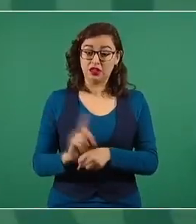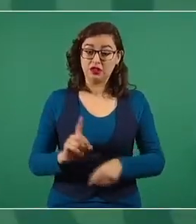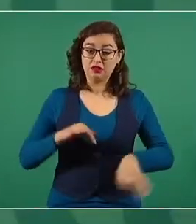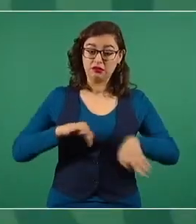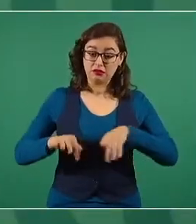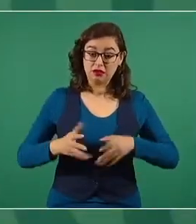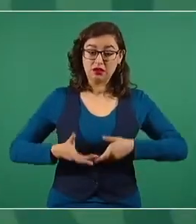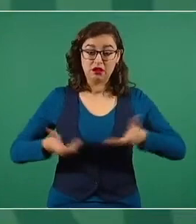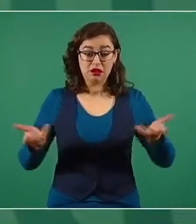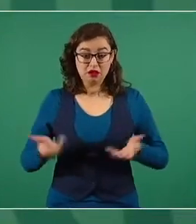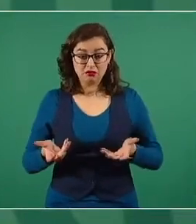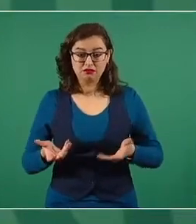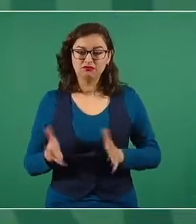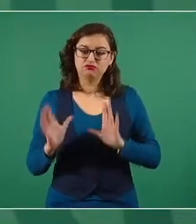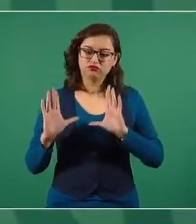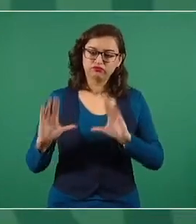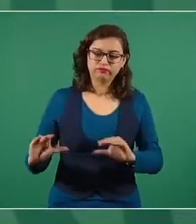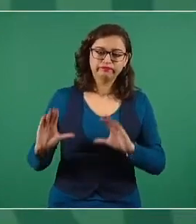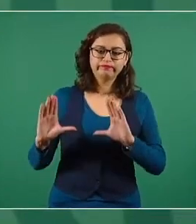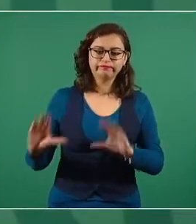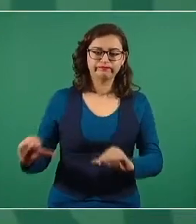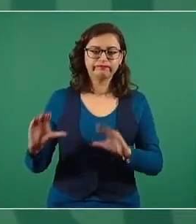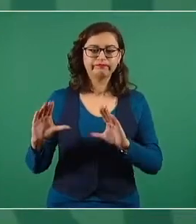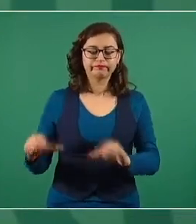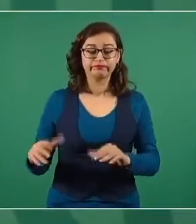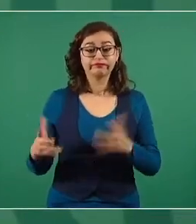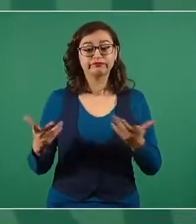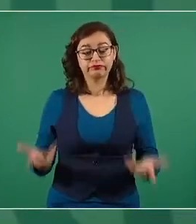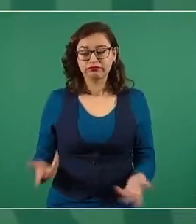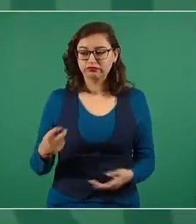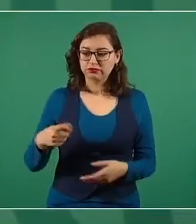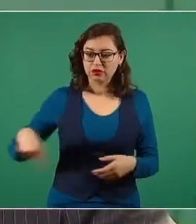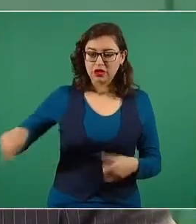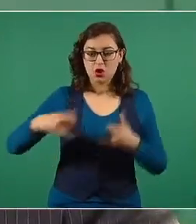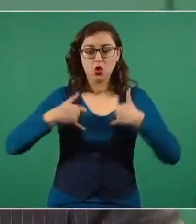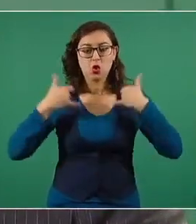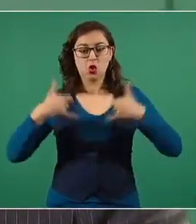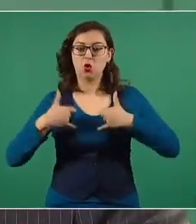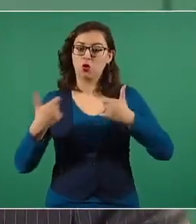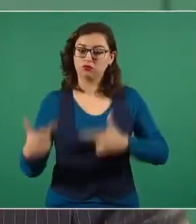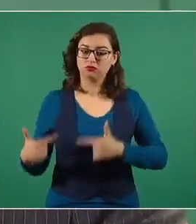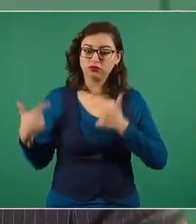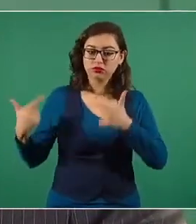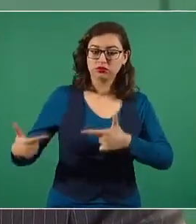sobre todo pensando en los jóvenes, en las nuevas generaciones.